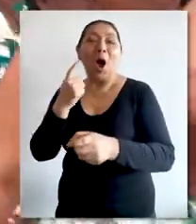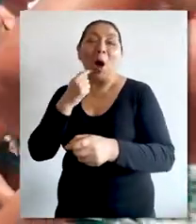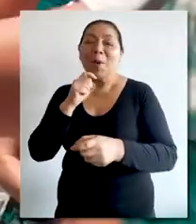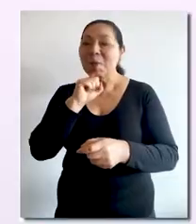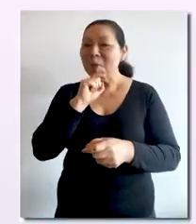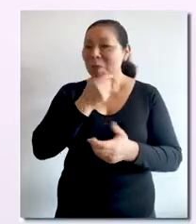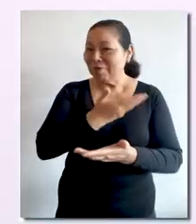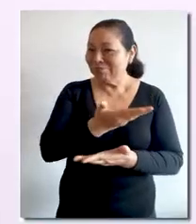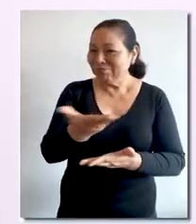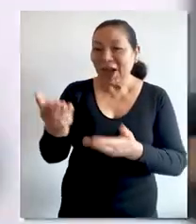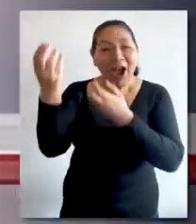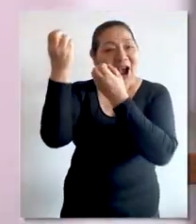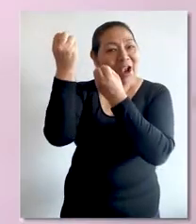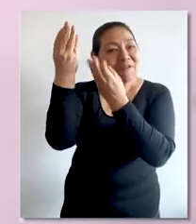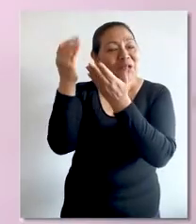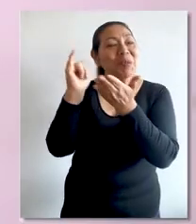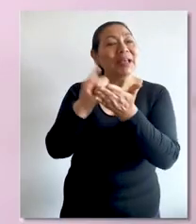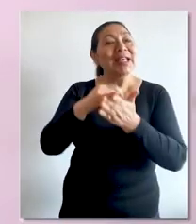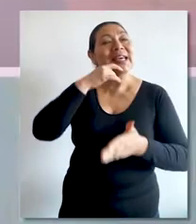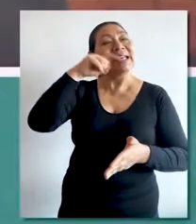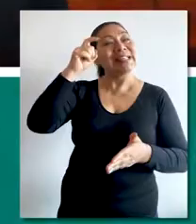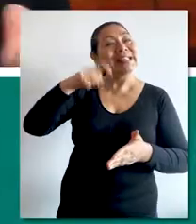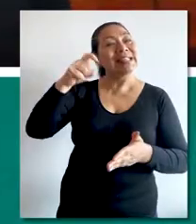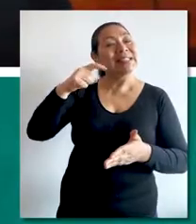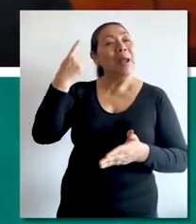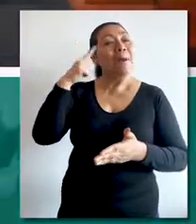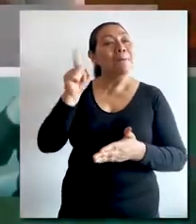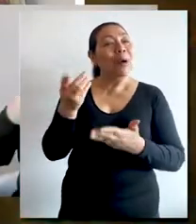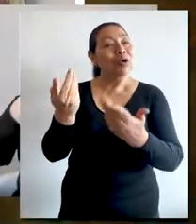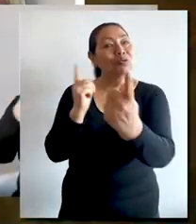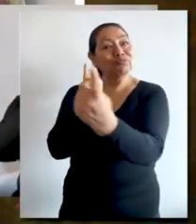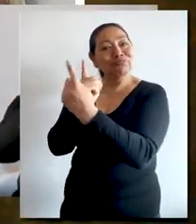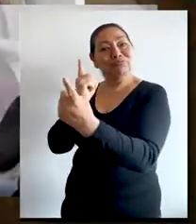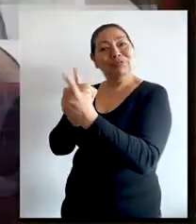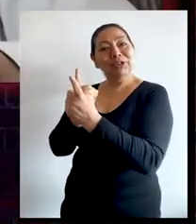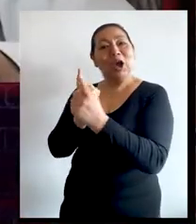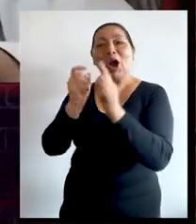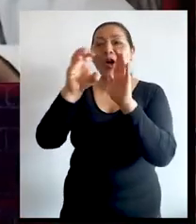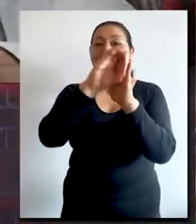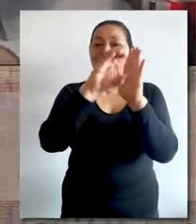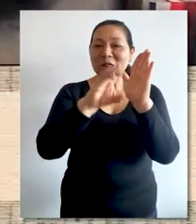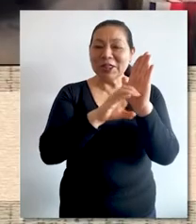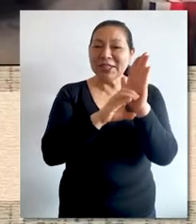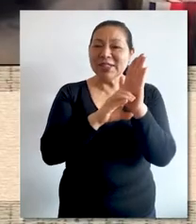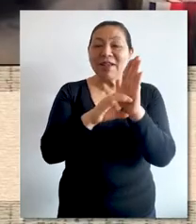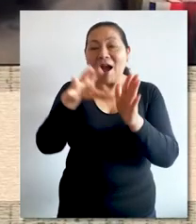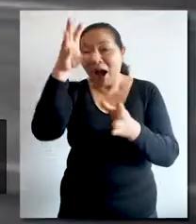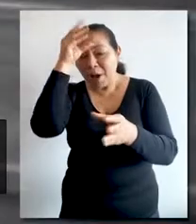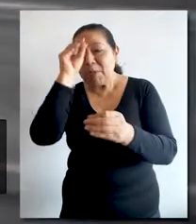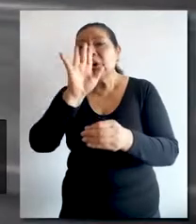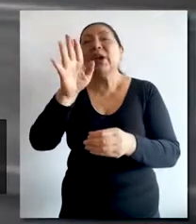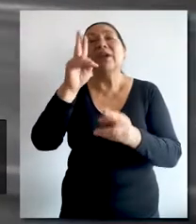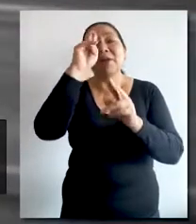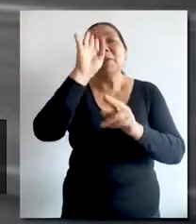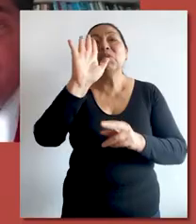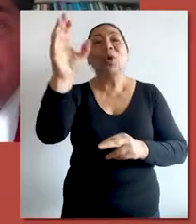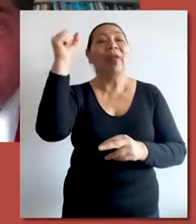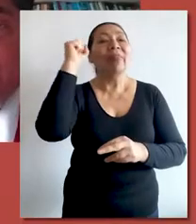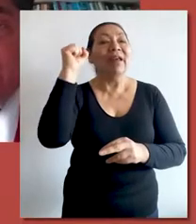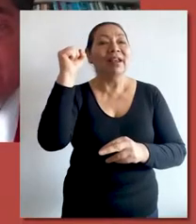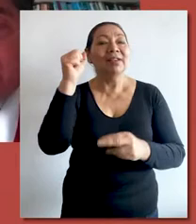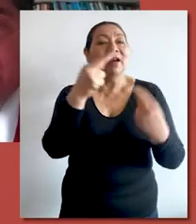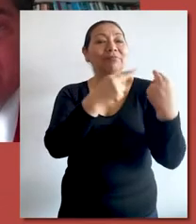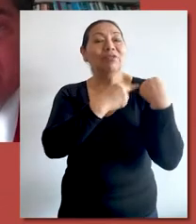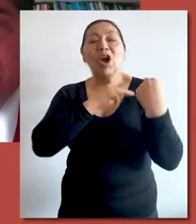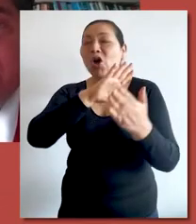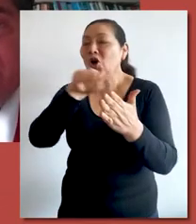peruanos. La información que necesitas para acercarte a nuestra Constitución, aprender tus derechos y deberes, y